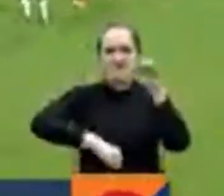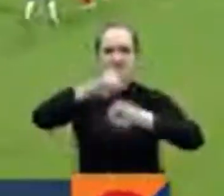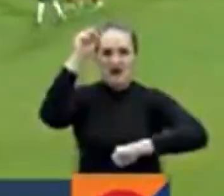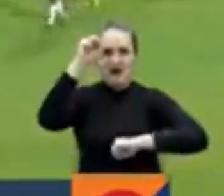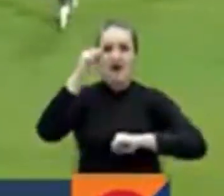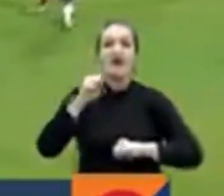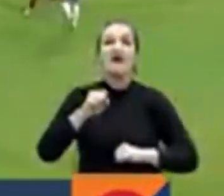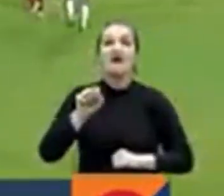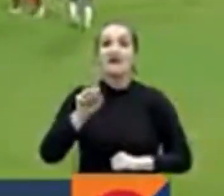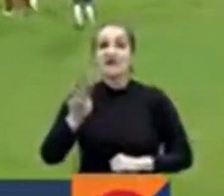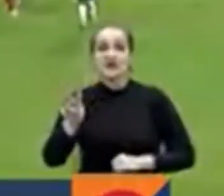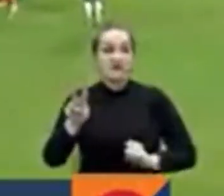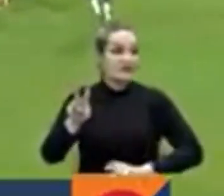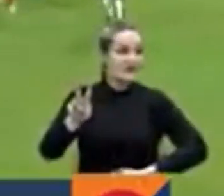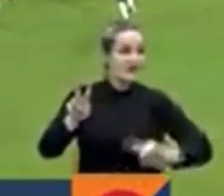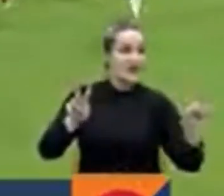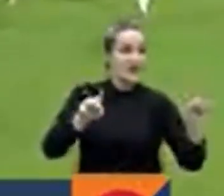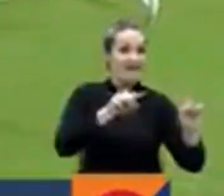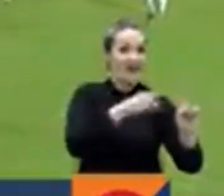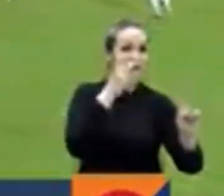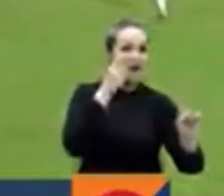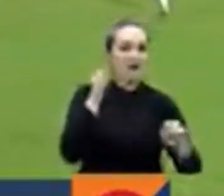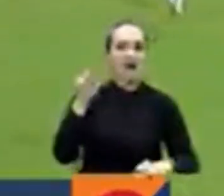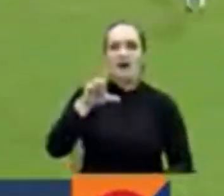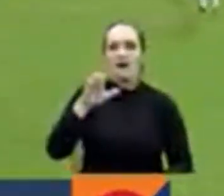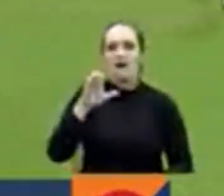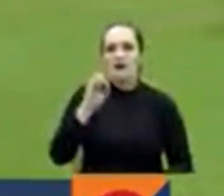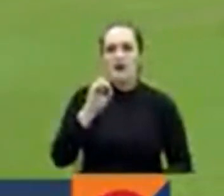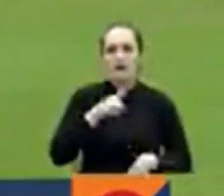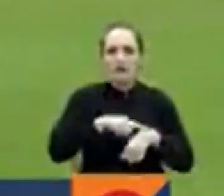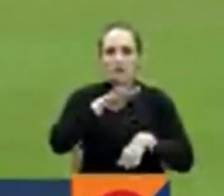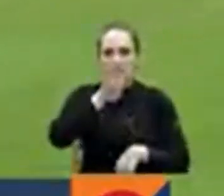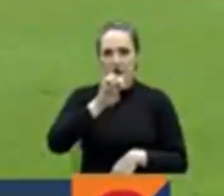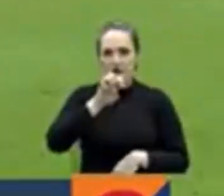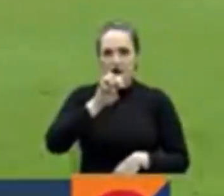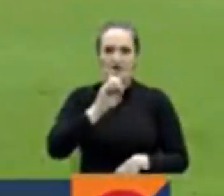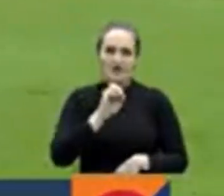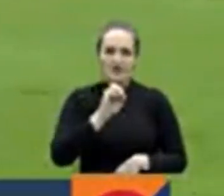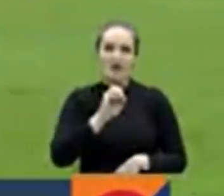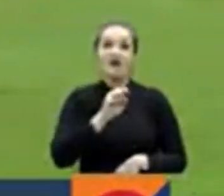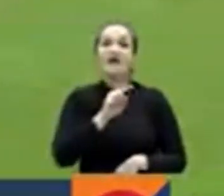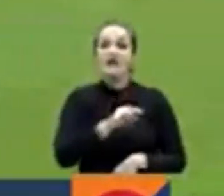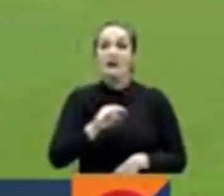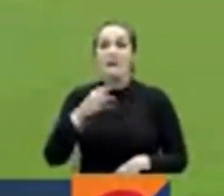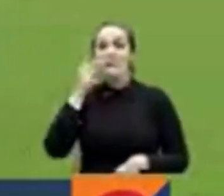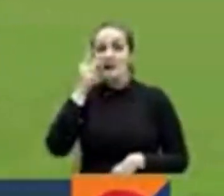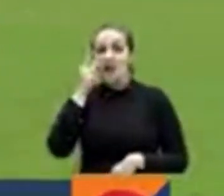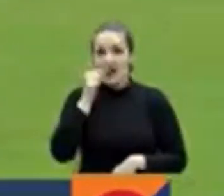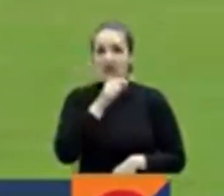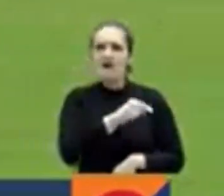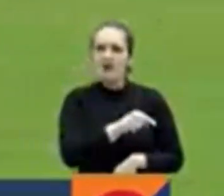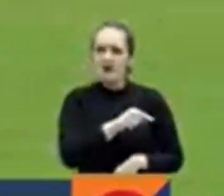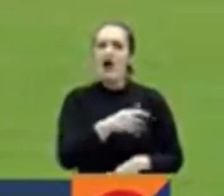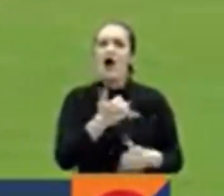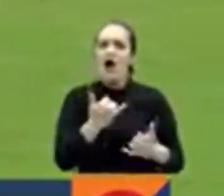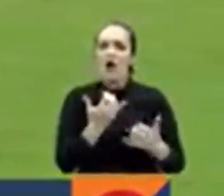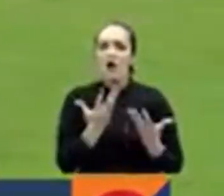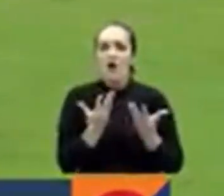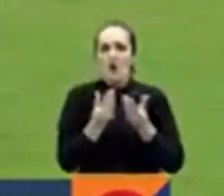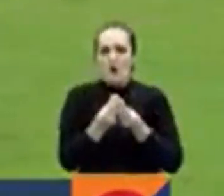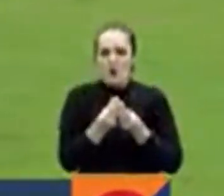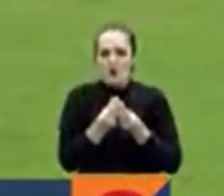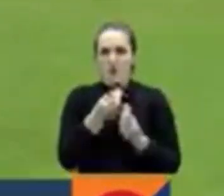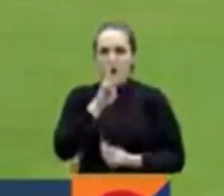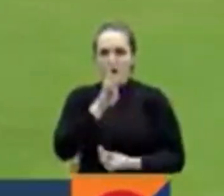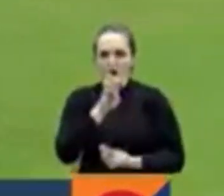descuento para el Pereira llegaría con Leo Castro en el minuto 90 y de esa manera Pereira logra ponerse en el grupo de los ocho